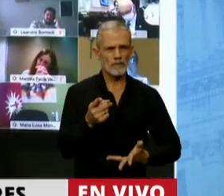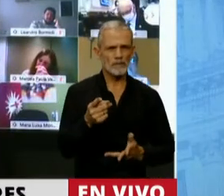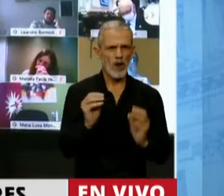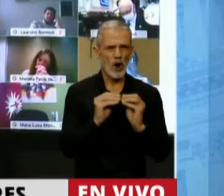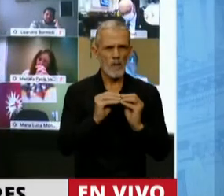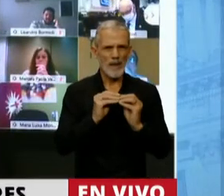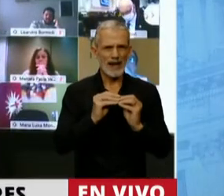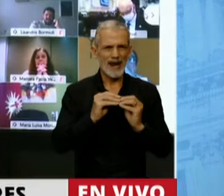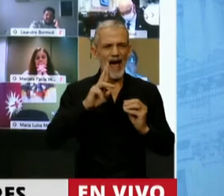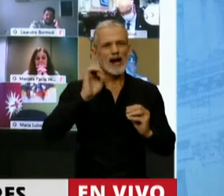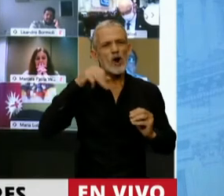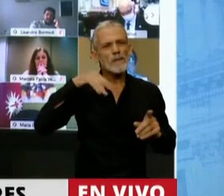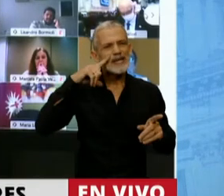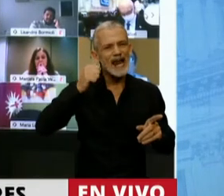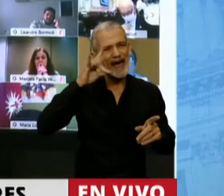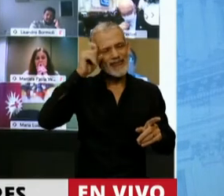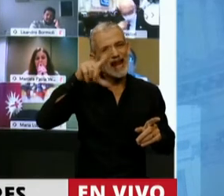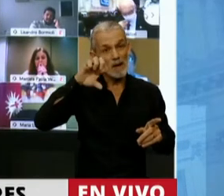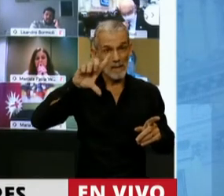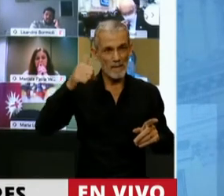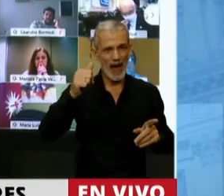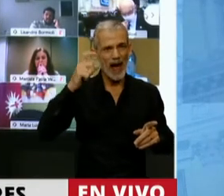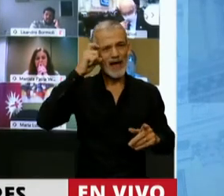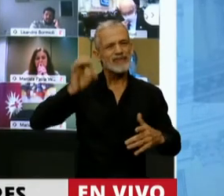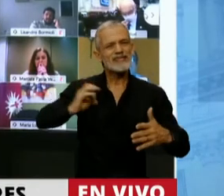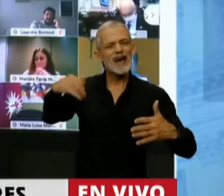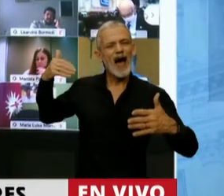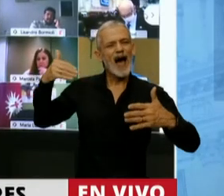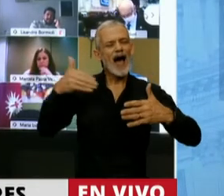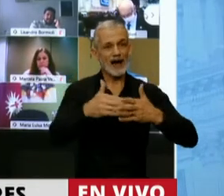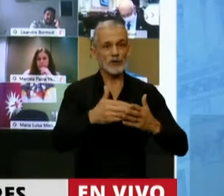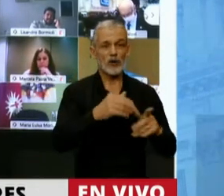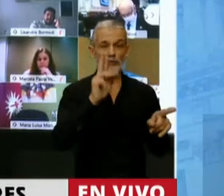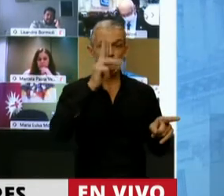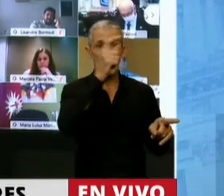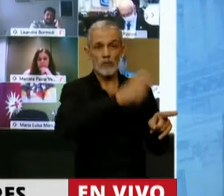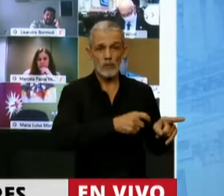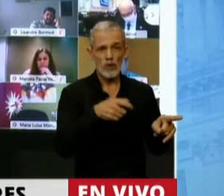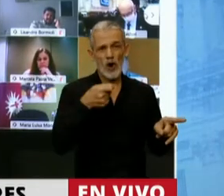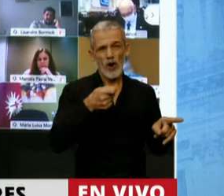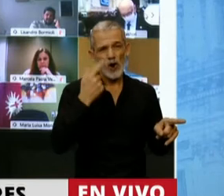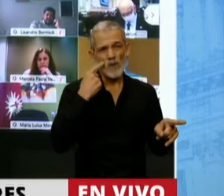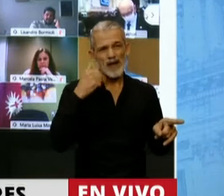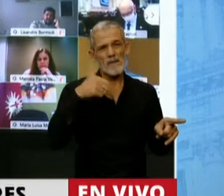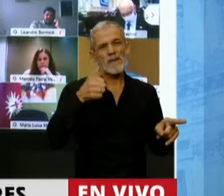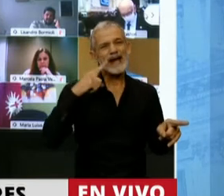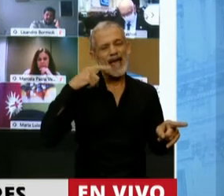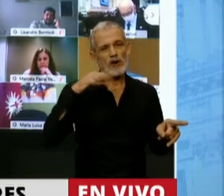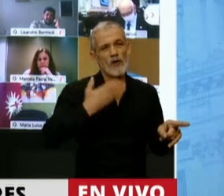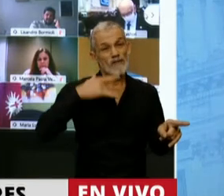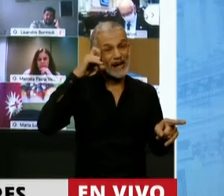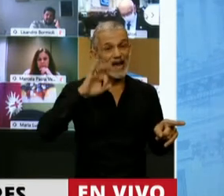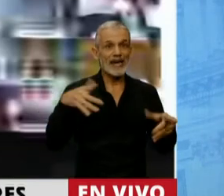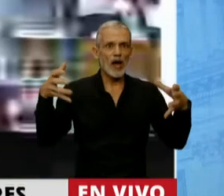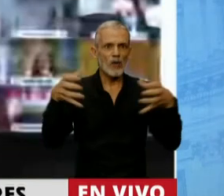compañera Romina del Pla a 10 años del asesinato de Mariano Ferreira por parte